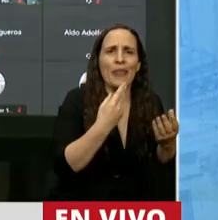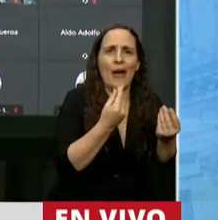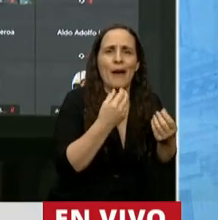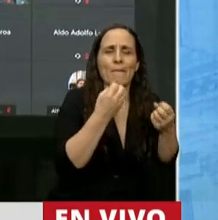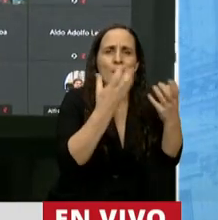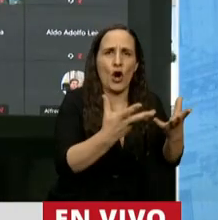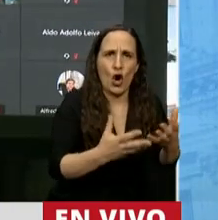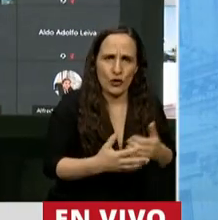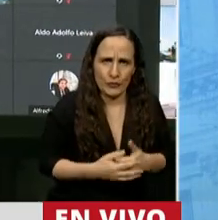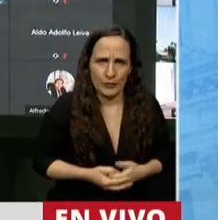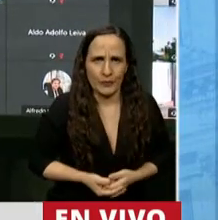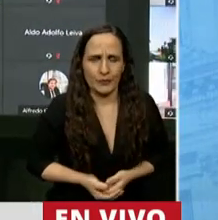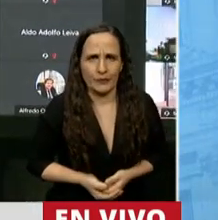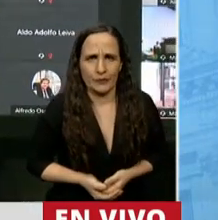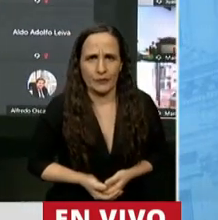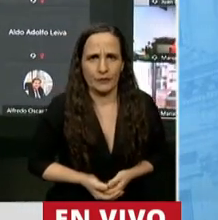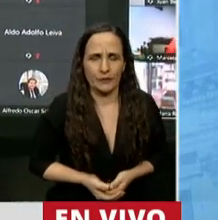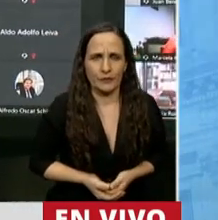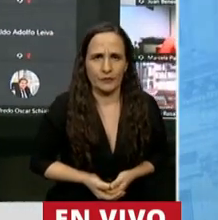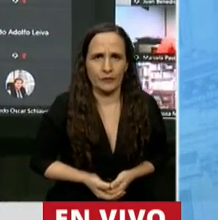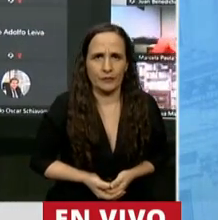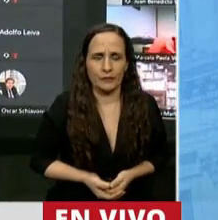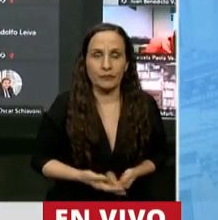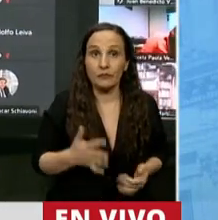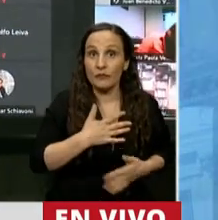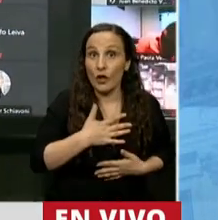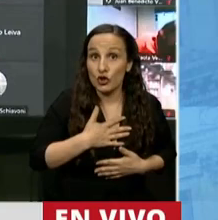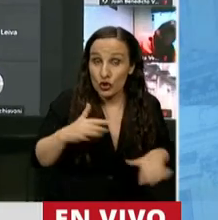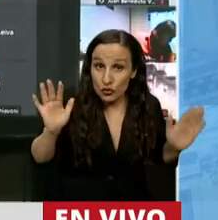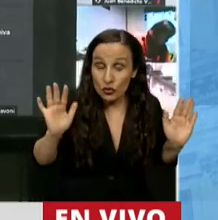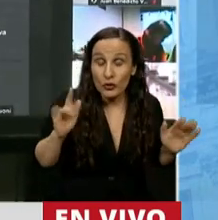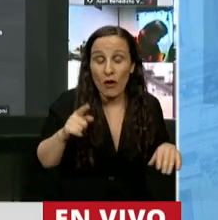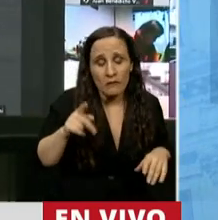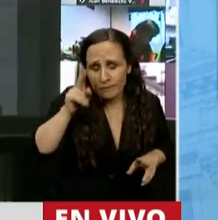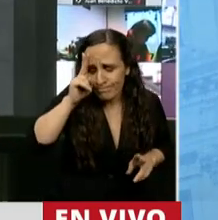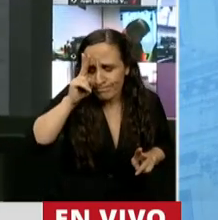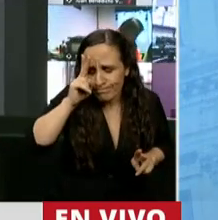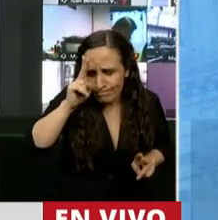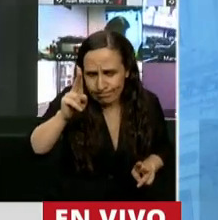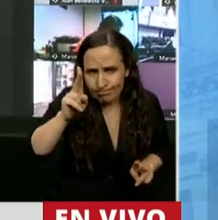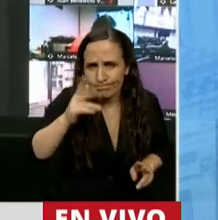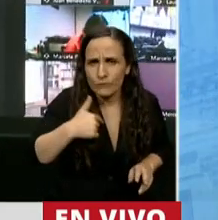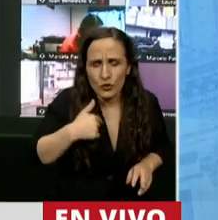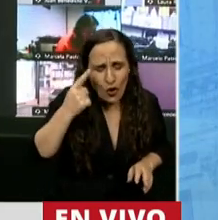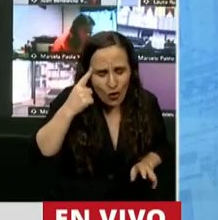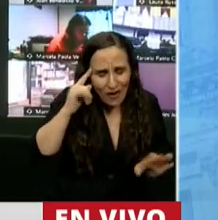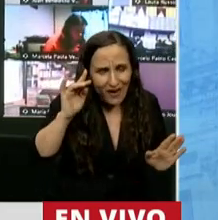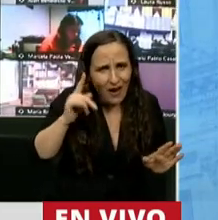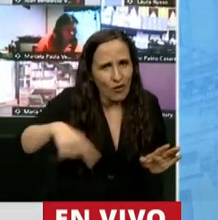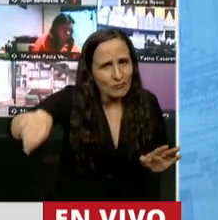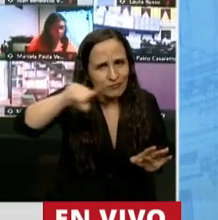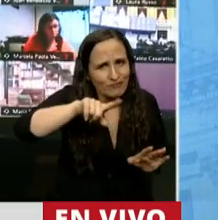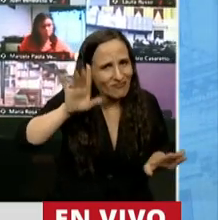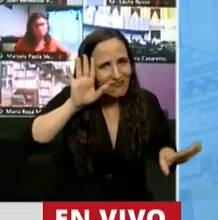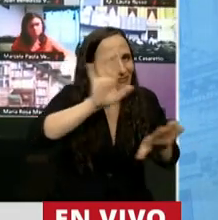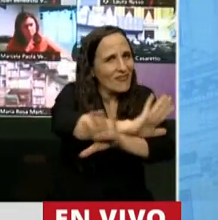Presidente, yo creo con todo respeto que se están equivocando